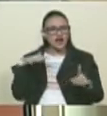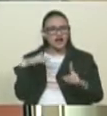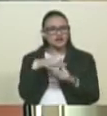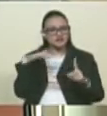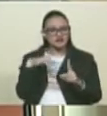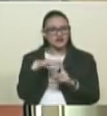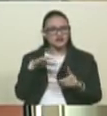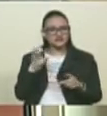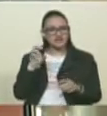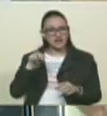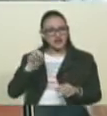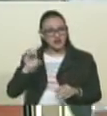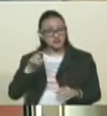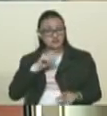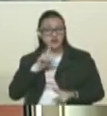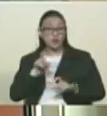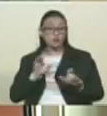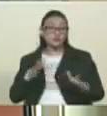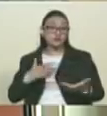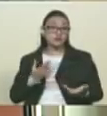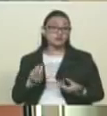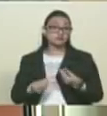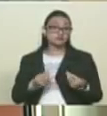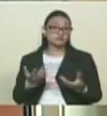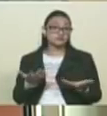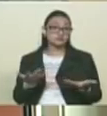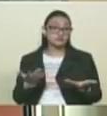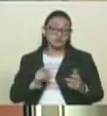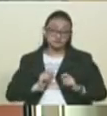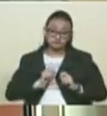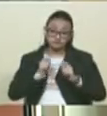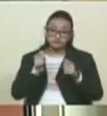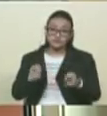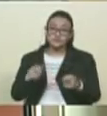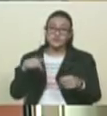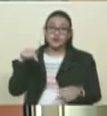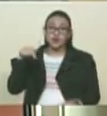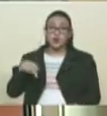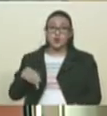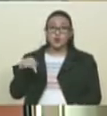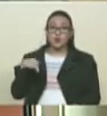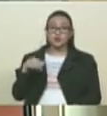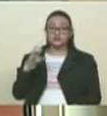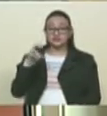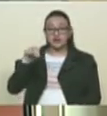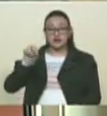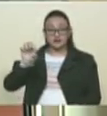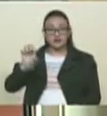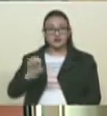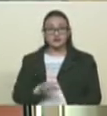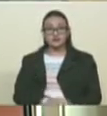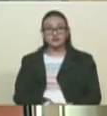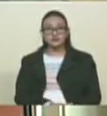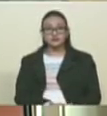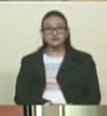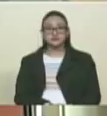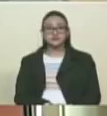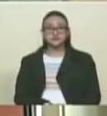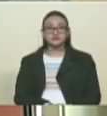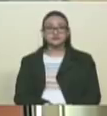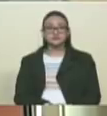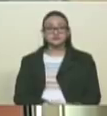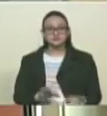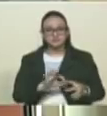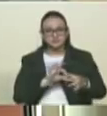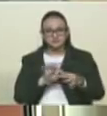venezolano? Es una pregunta que también queremos hacer y que estamos consignando hoy ante el Consejo Nacional Electoral. Sobre la alianza